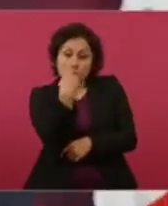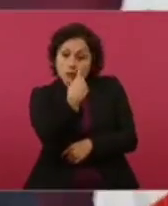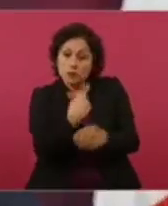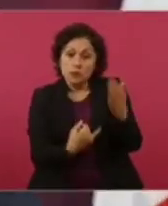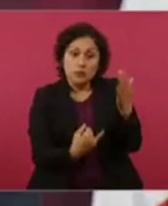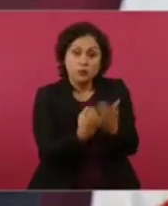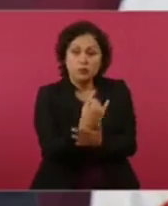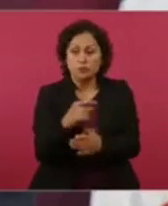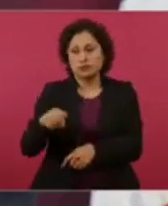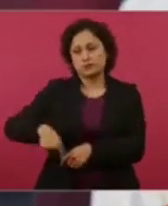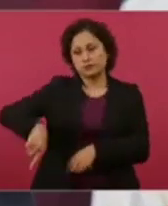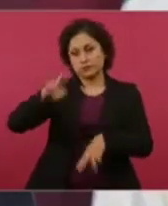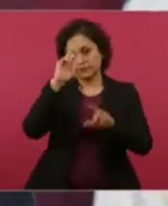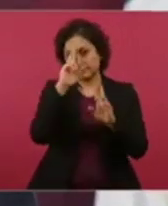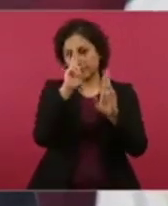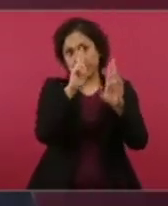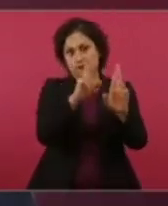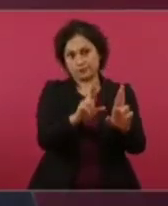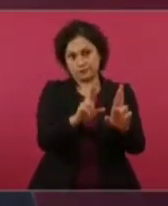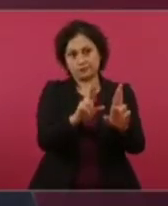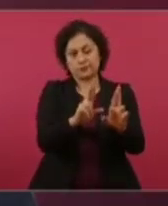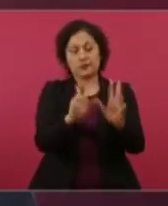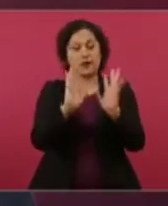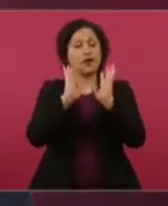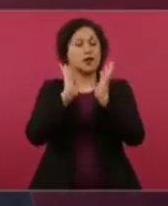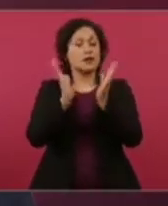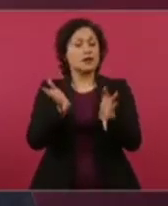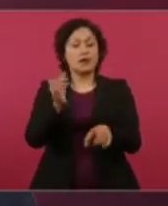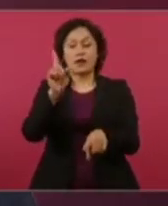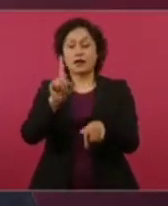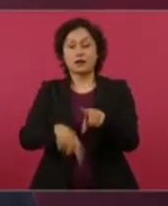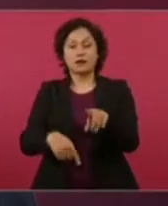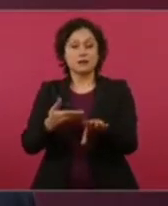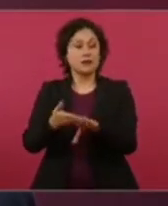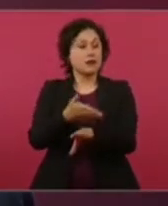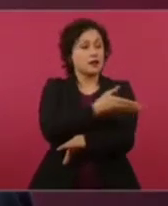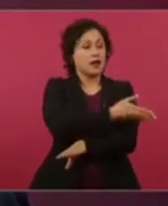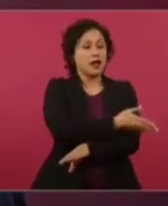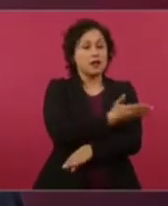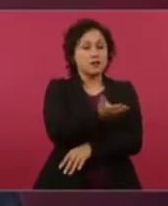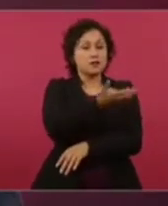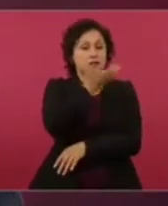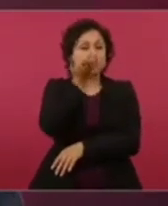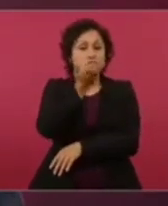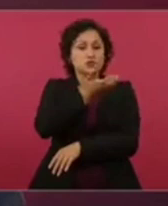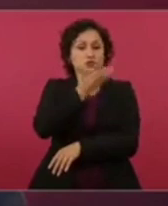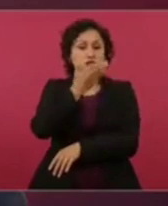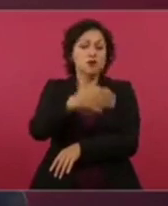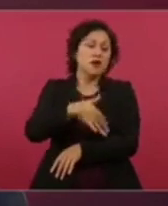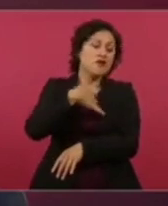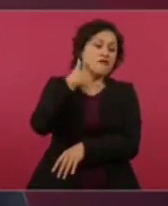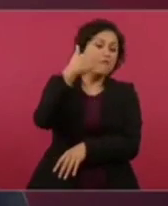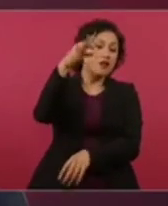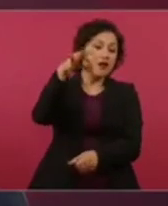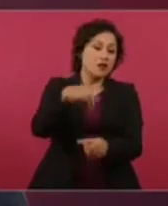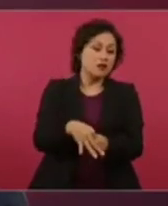destierre para siempre el fraude electoral